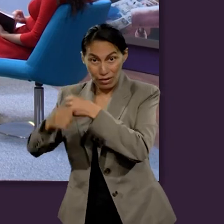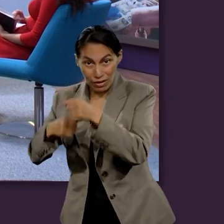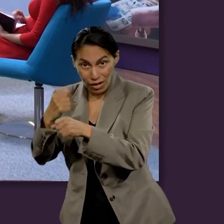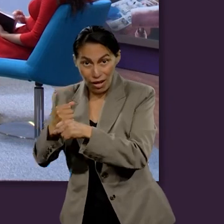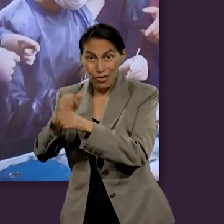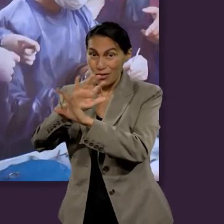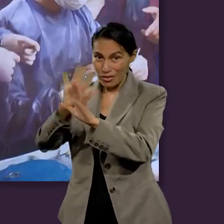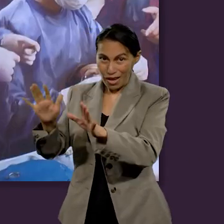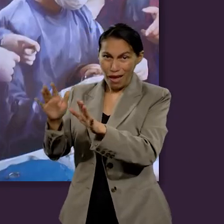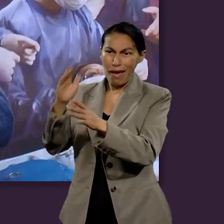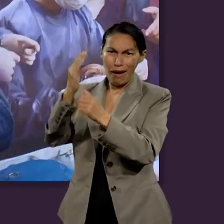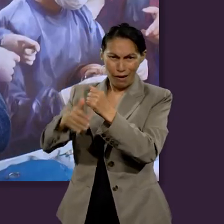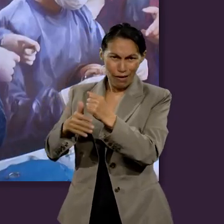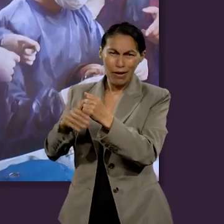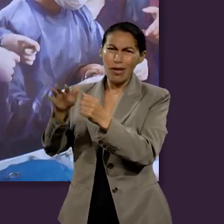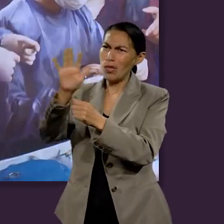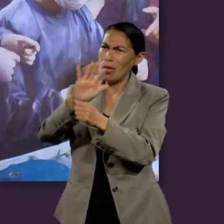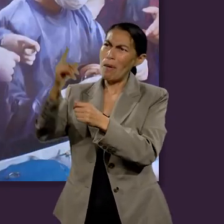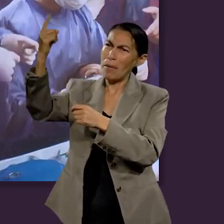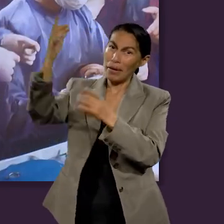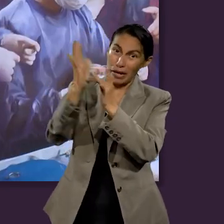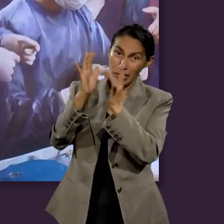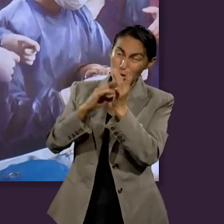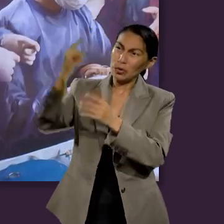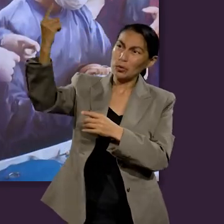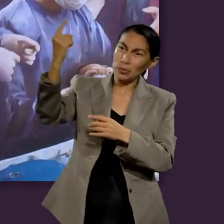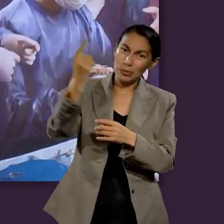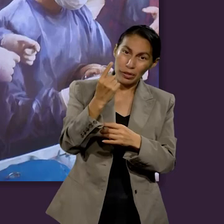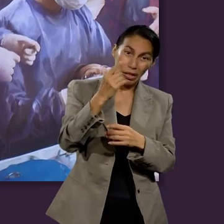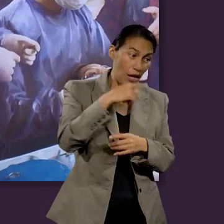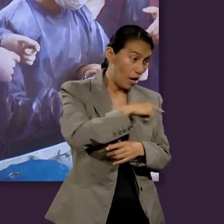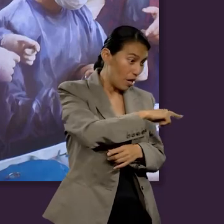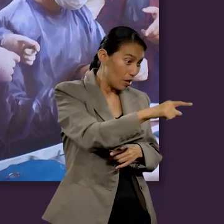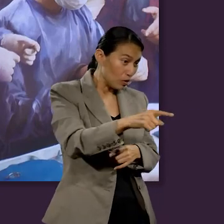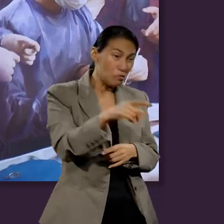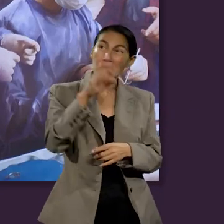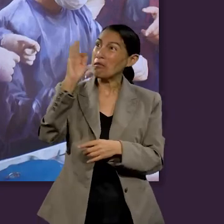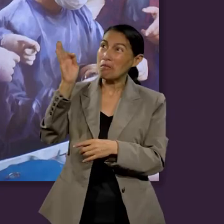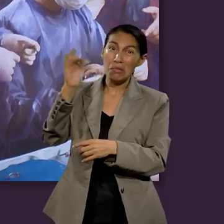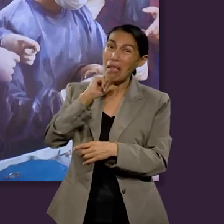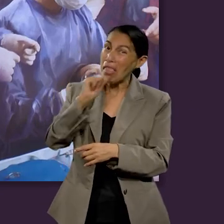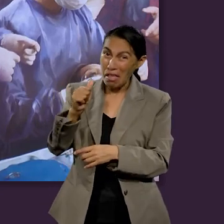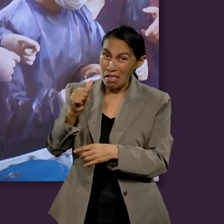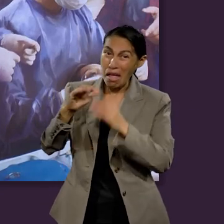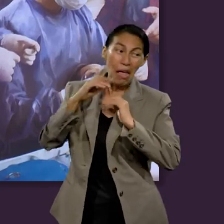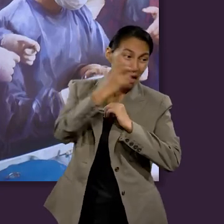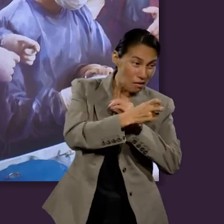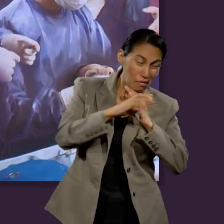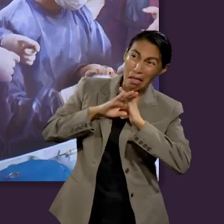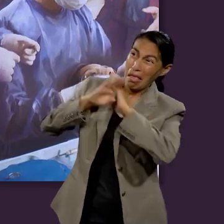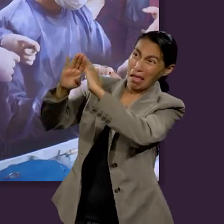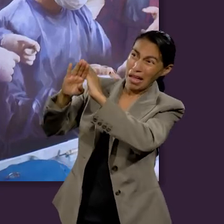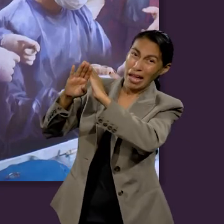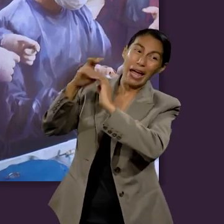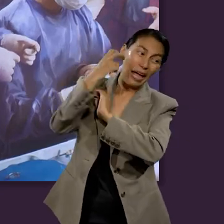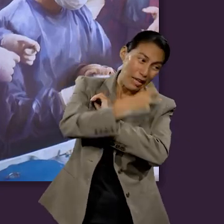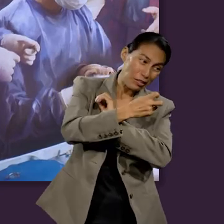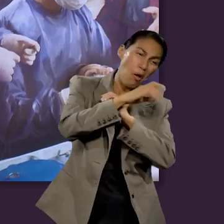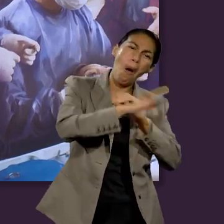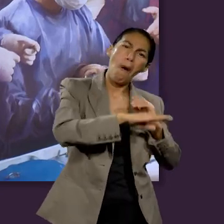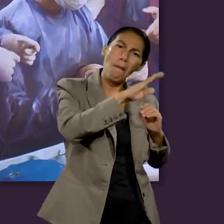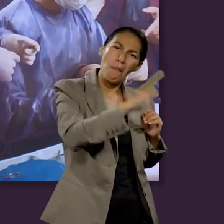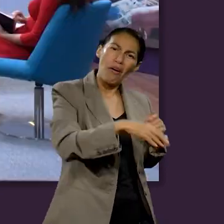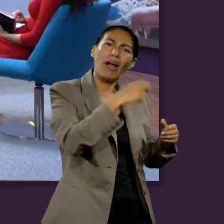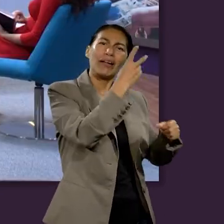termina el milenio, Jesús regresa, los pecadores, los que no aceptaron a Jesús, resucitan y reciben entonces finalmente